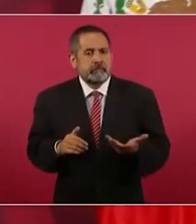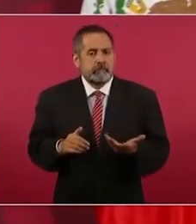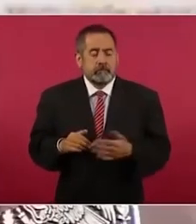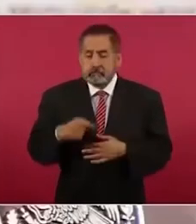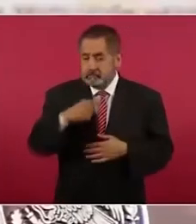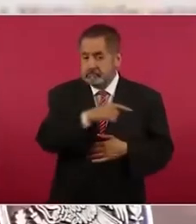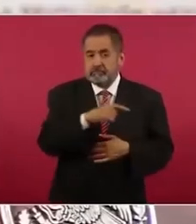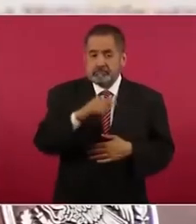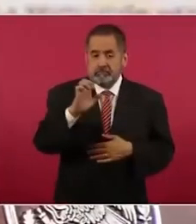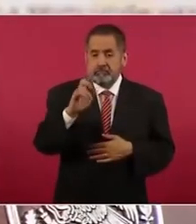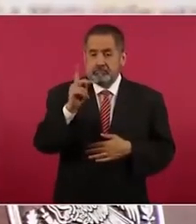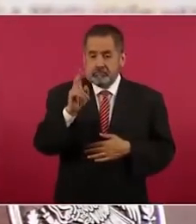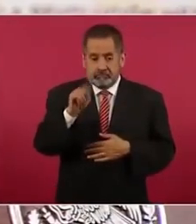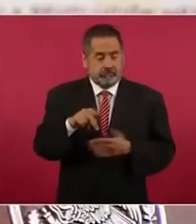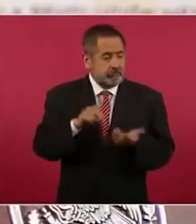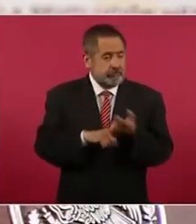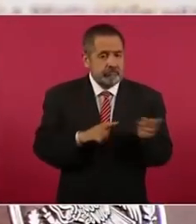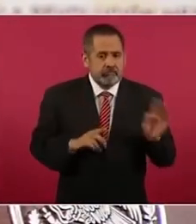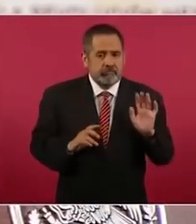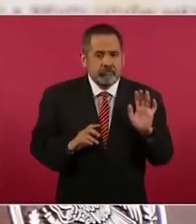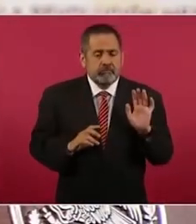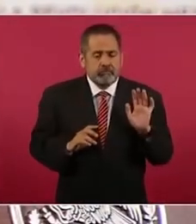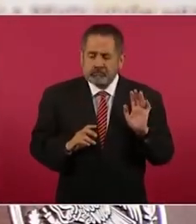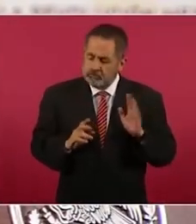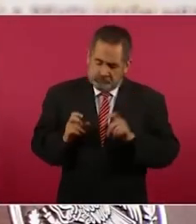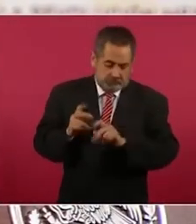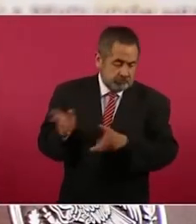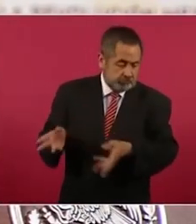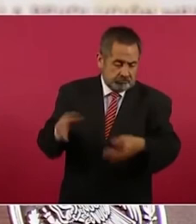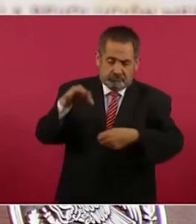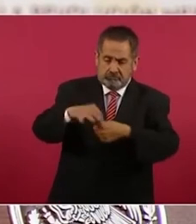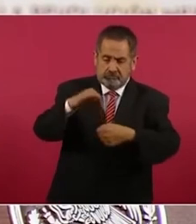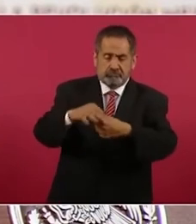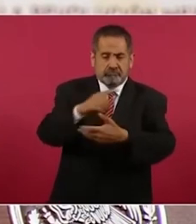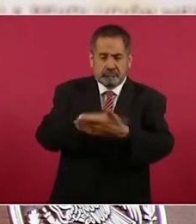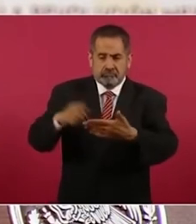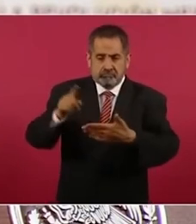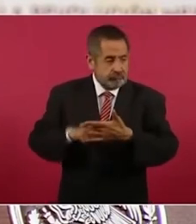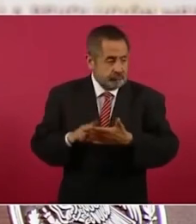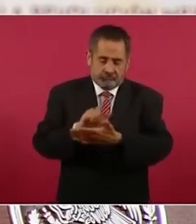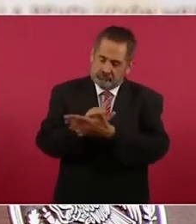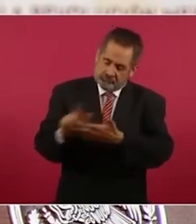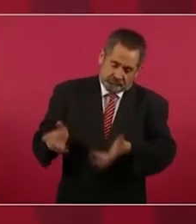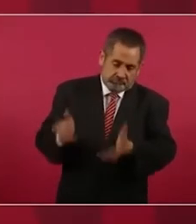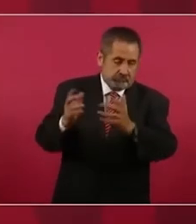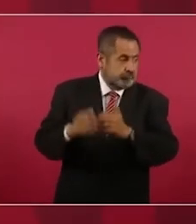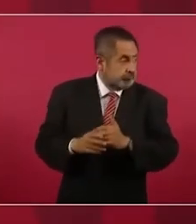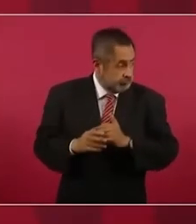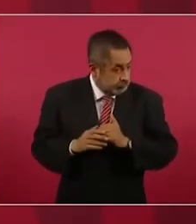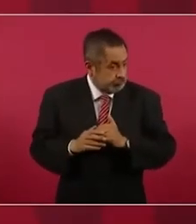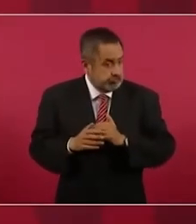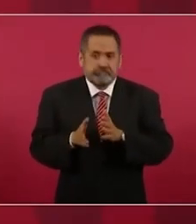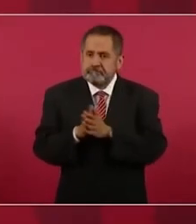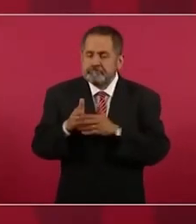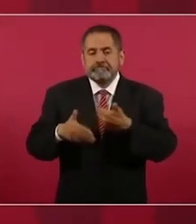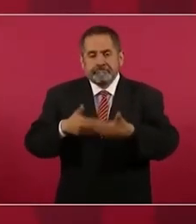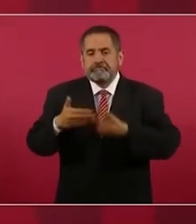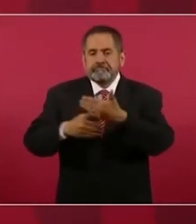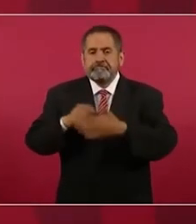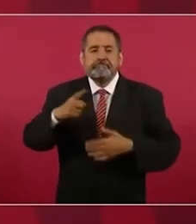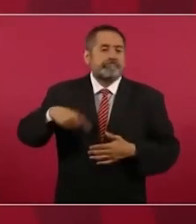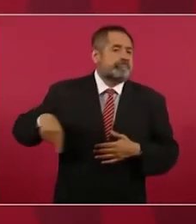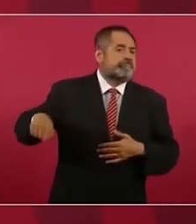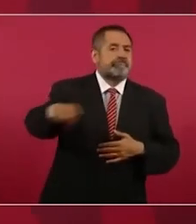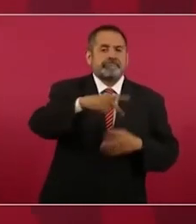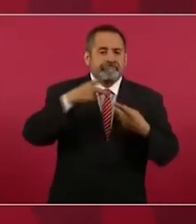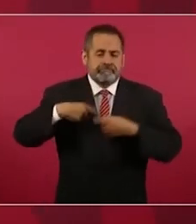impidió el que yo pudiese llegar con el voto de los ciudadanos a